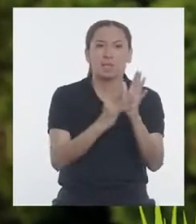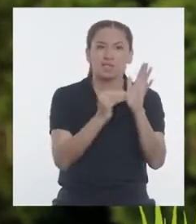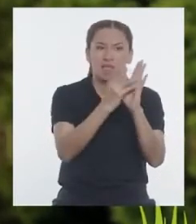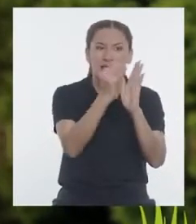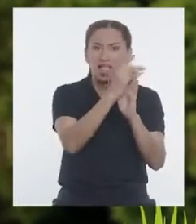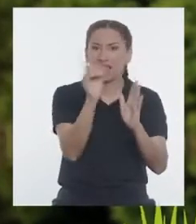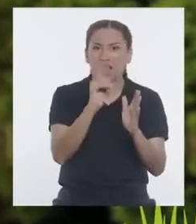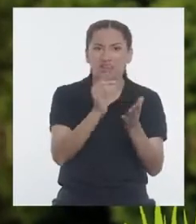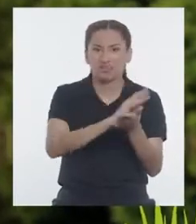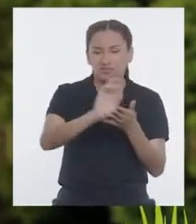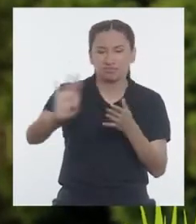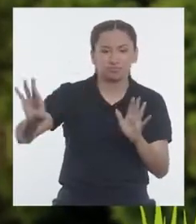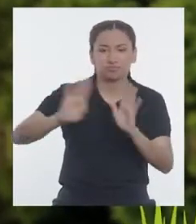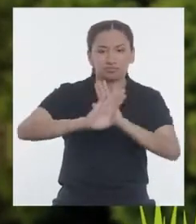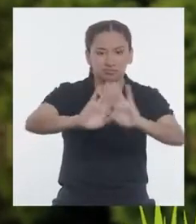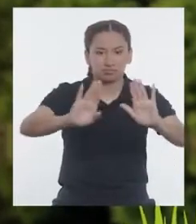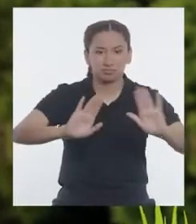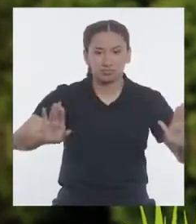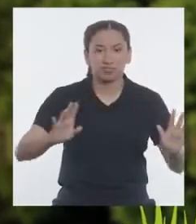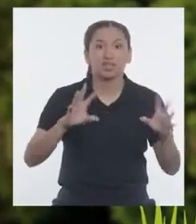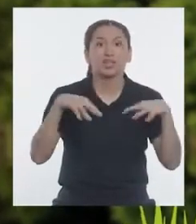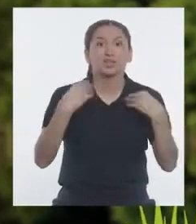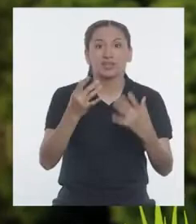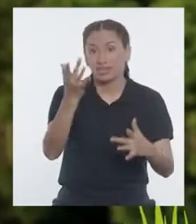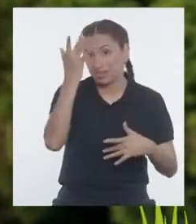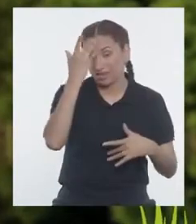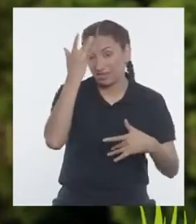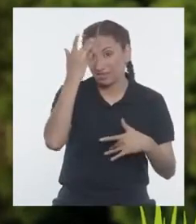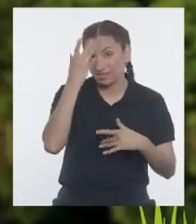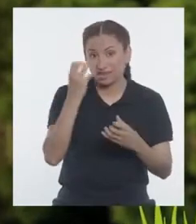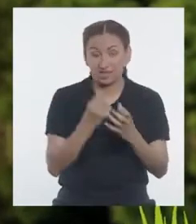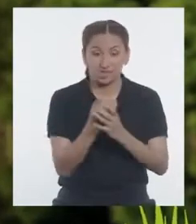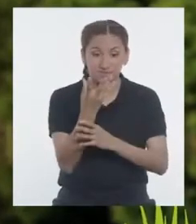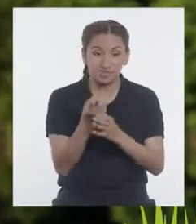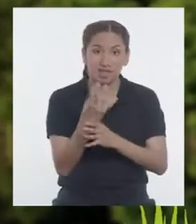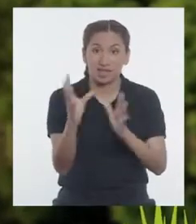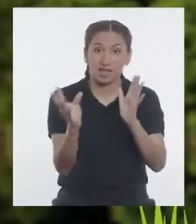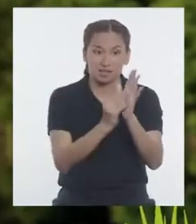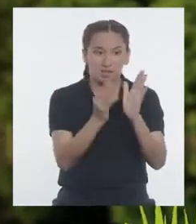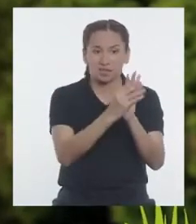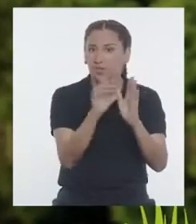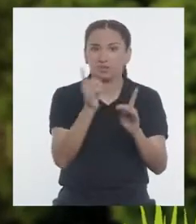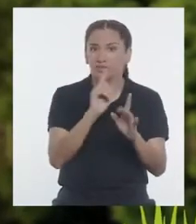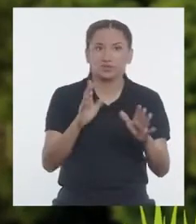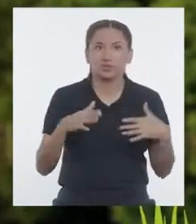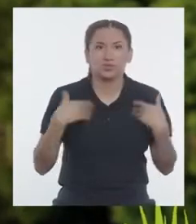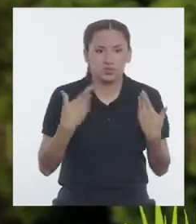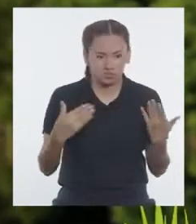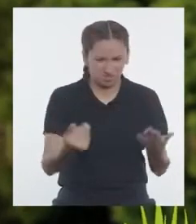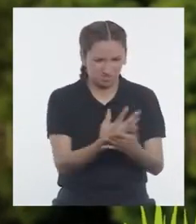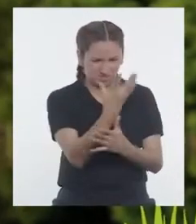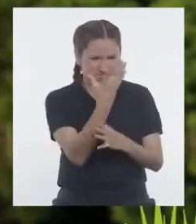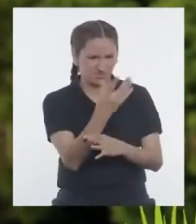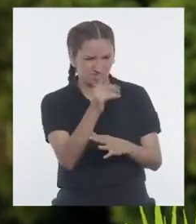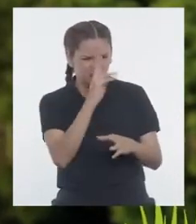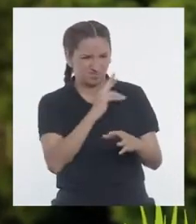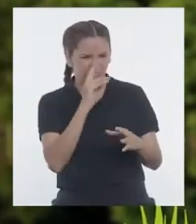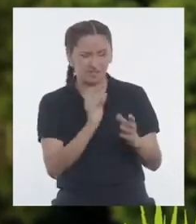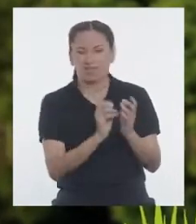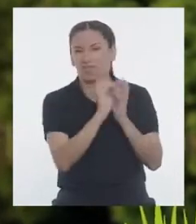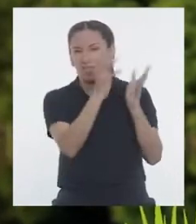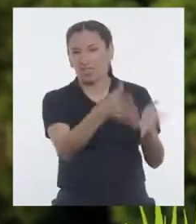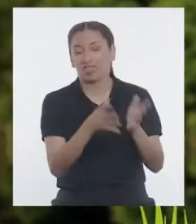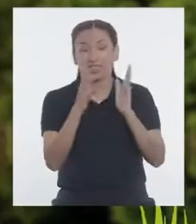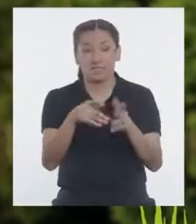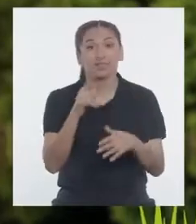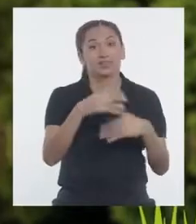porque al cambiar de plantas o cultivos, las enfermedades y plagas no se adaptan a las nuevas plantaciones y